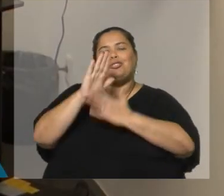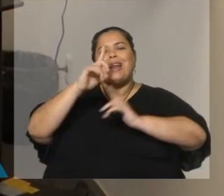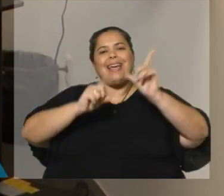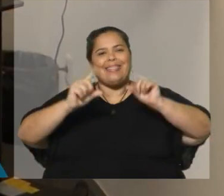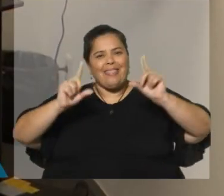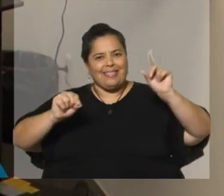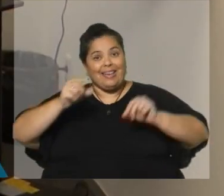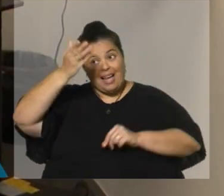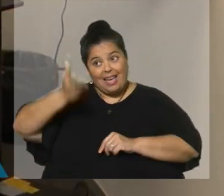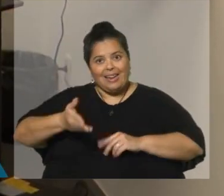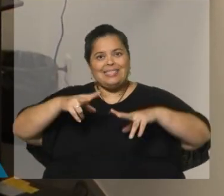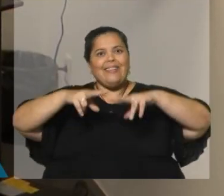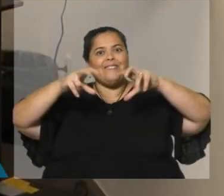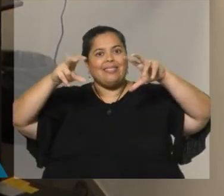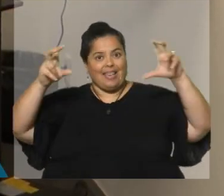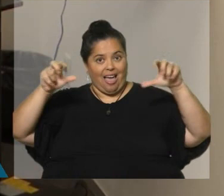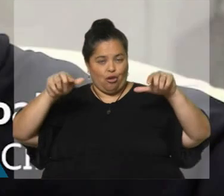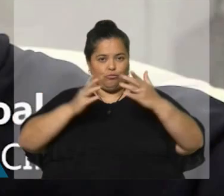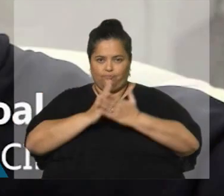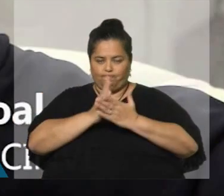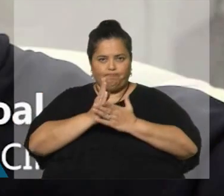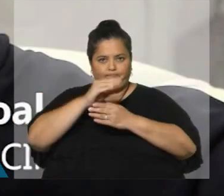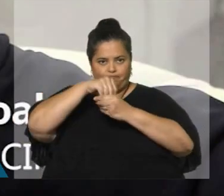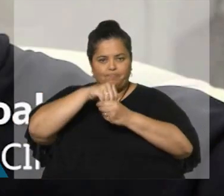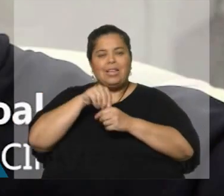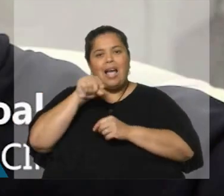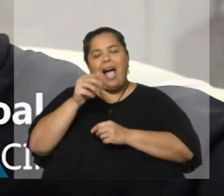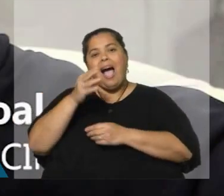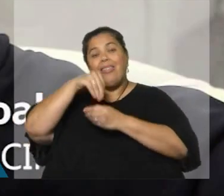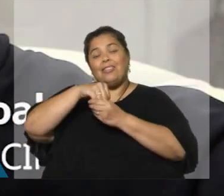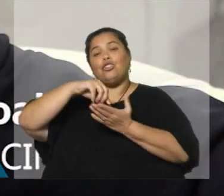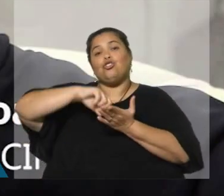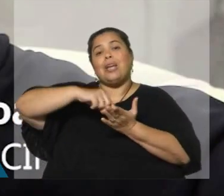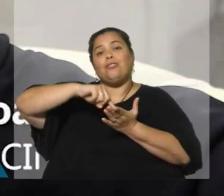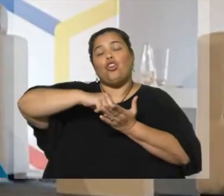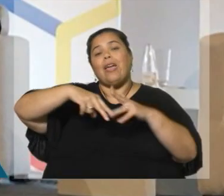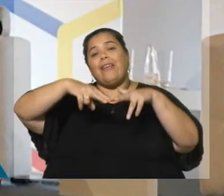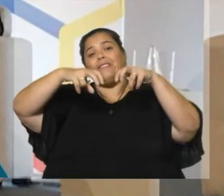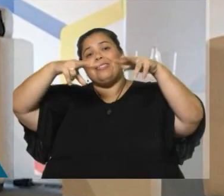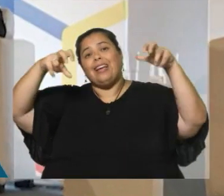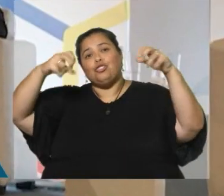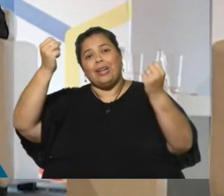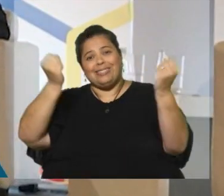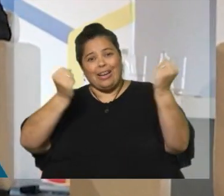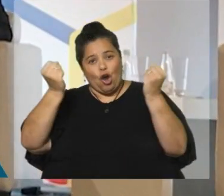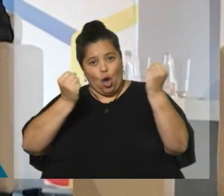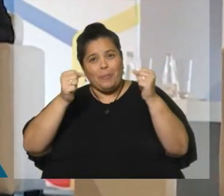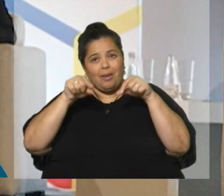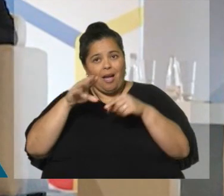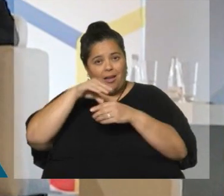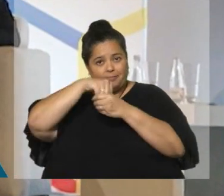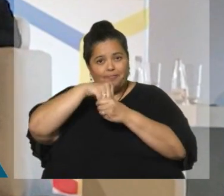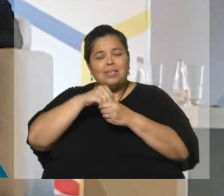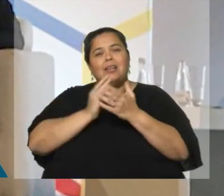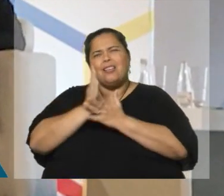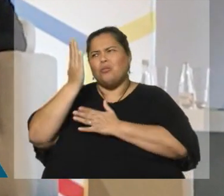sin actividades de su asunción en el gobierno del Centro de Investigaciones Económicas CIMBE, institución de la que forma parte desde